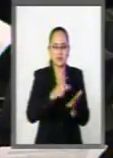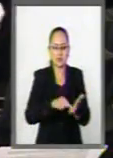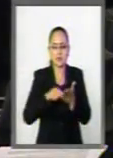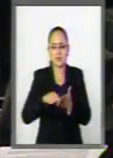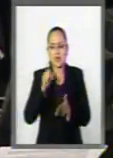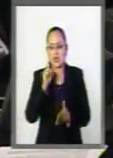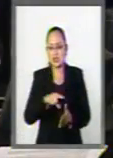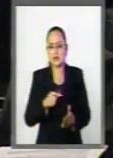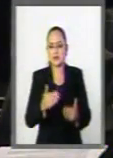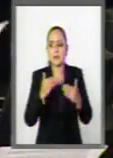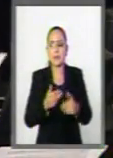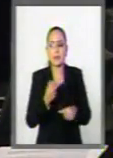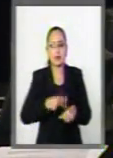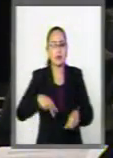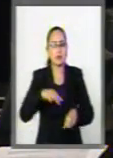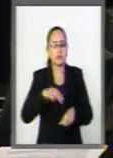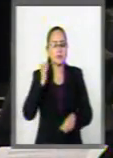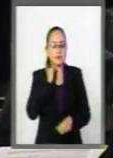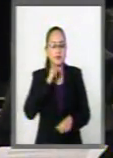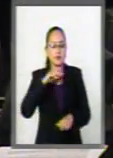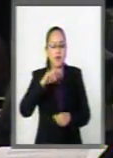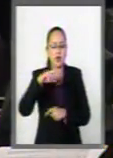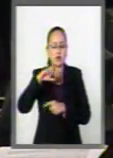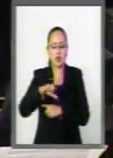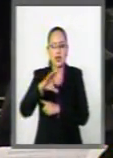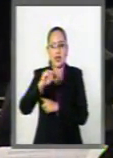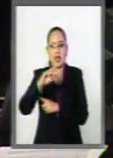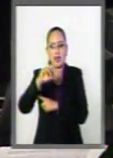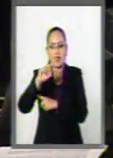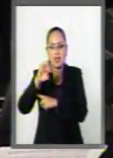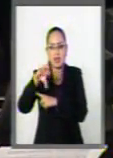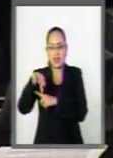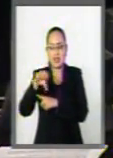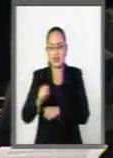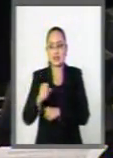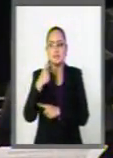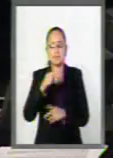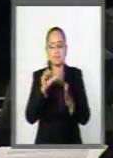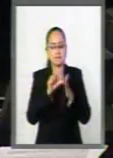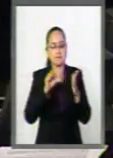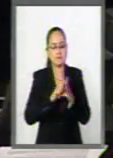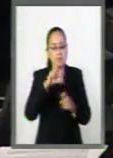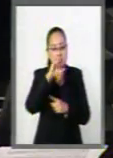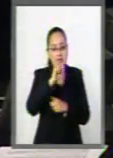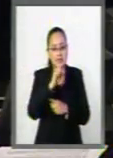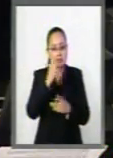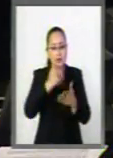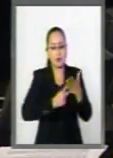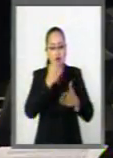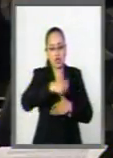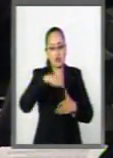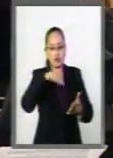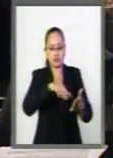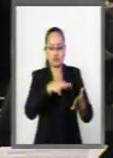Se concede ahora la palabra al senador Manuel Cárdenas Fonseca para referirse al artículo 60 del proyecto de decreto.